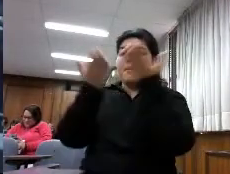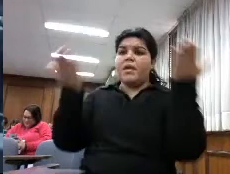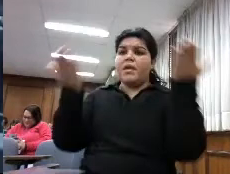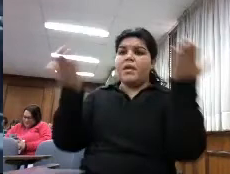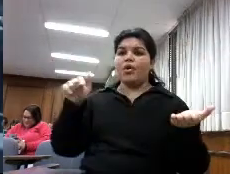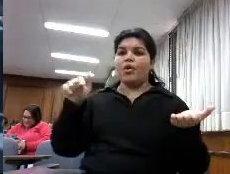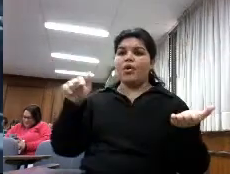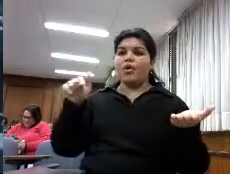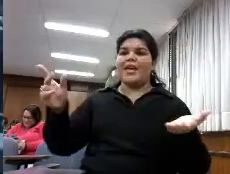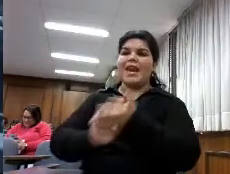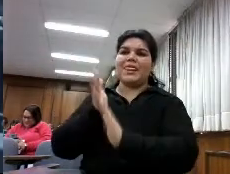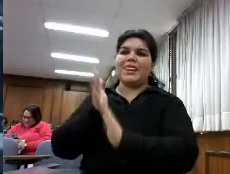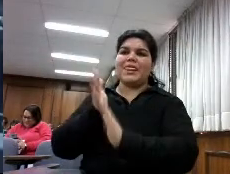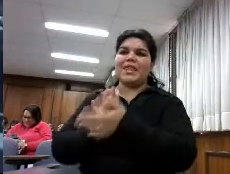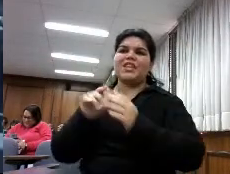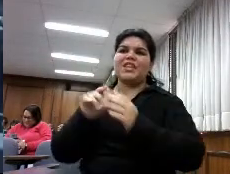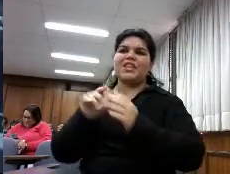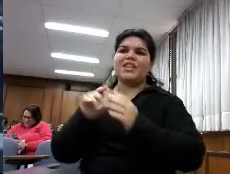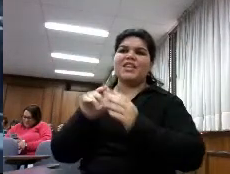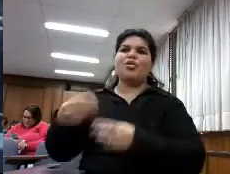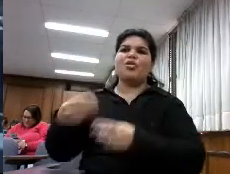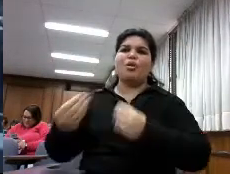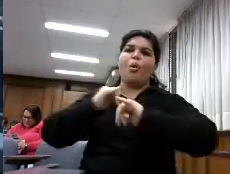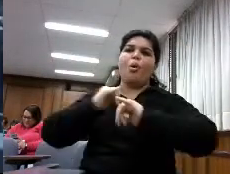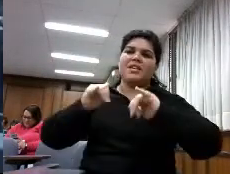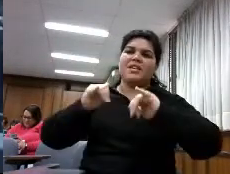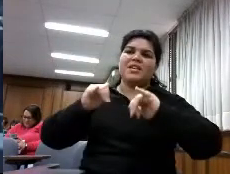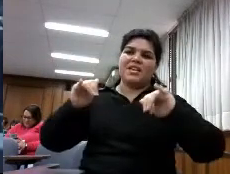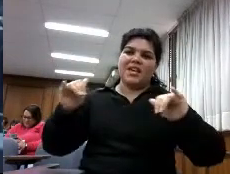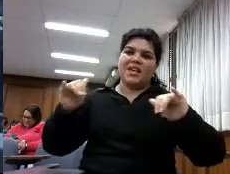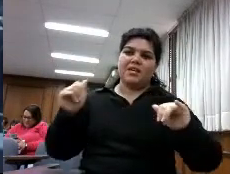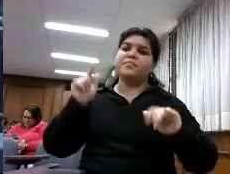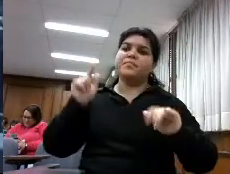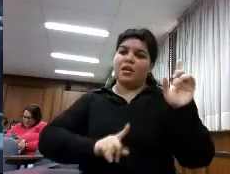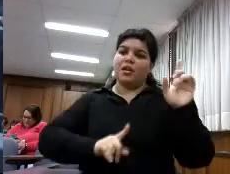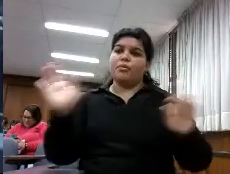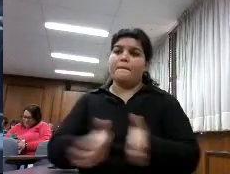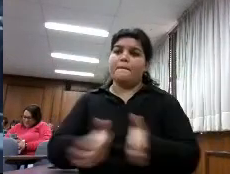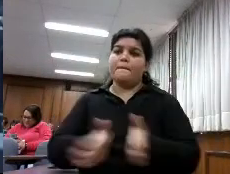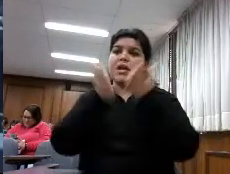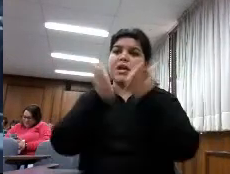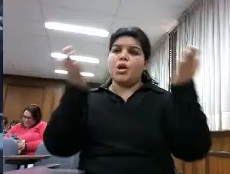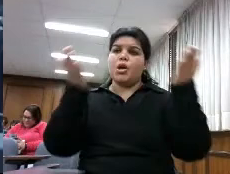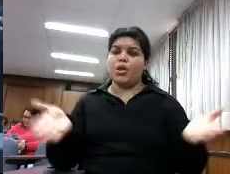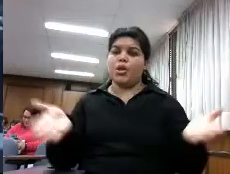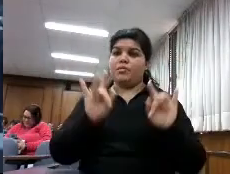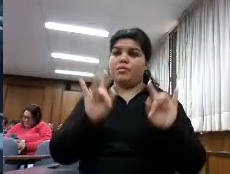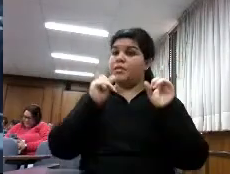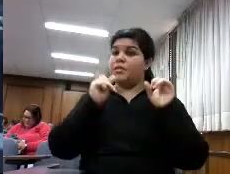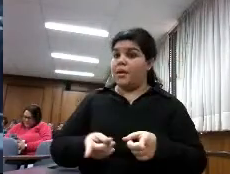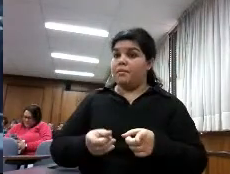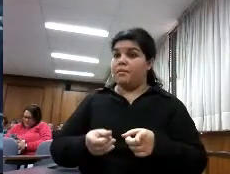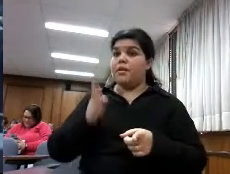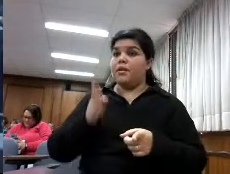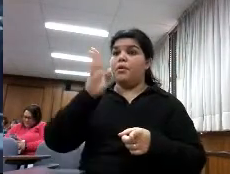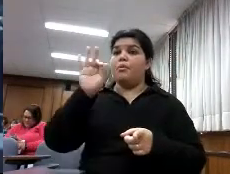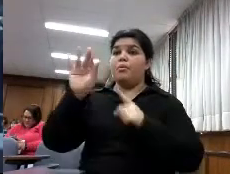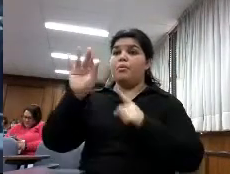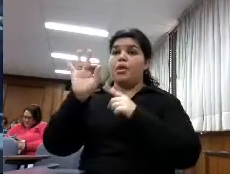publicidad y con grandes dificultades algunos periódicos leemos blog también y eso es leer